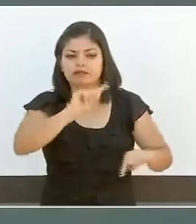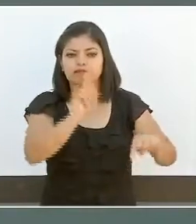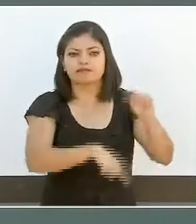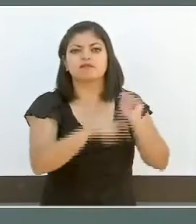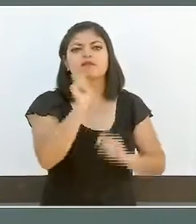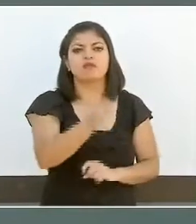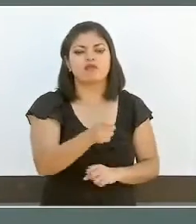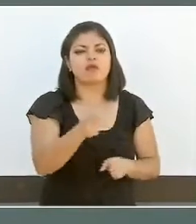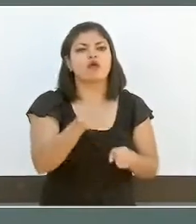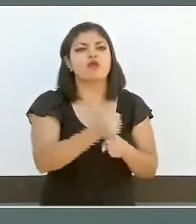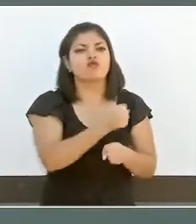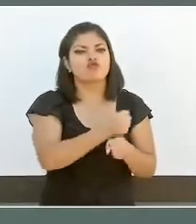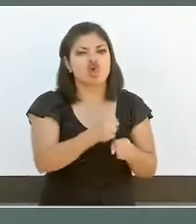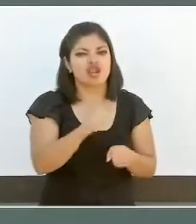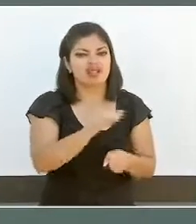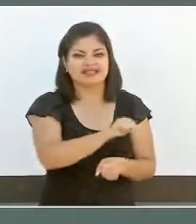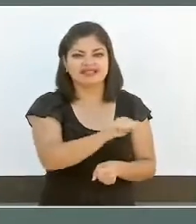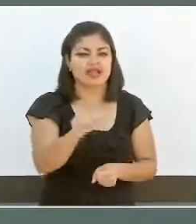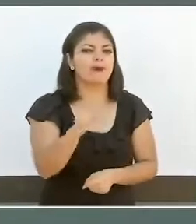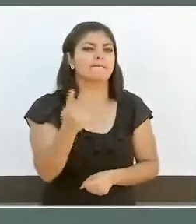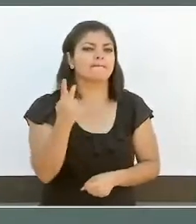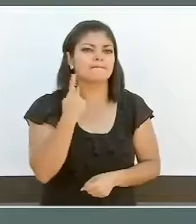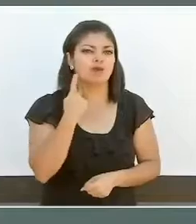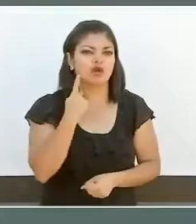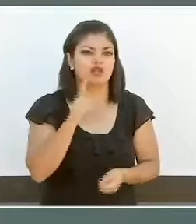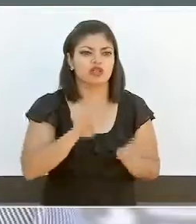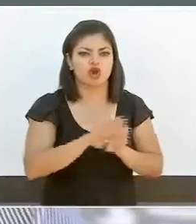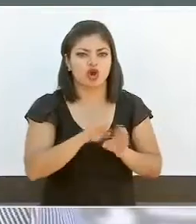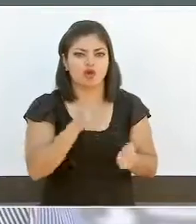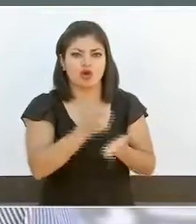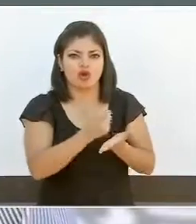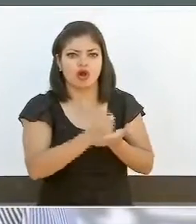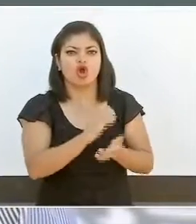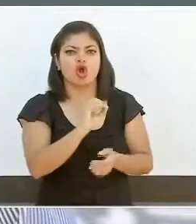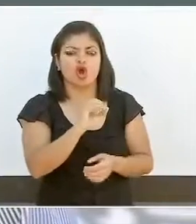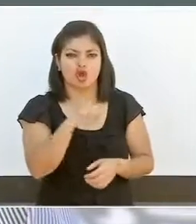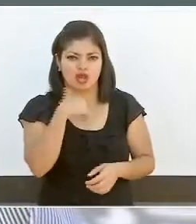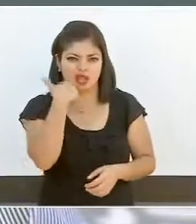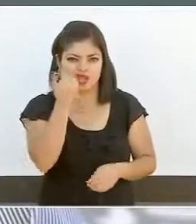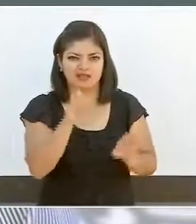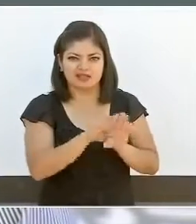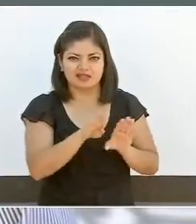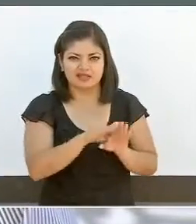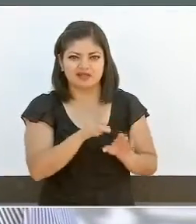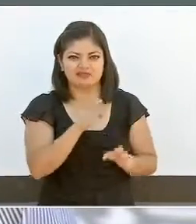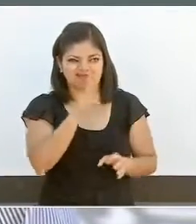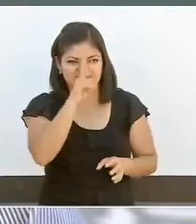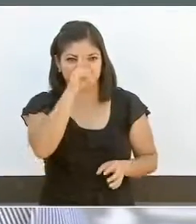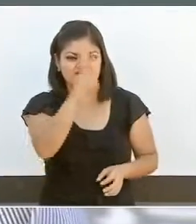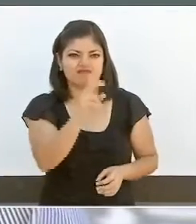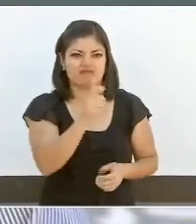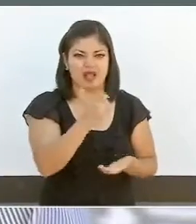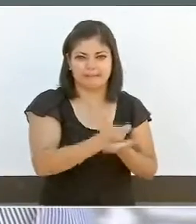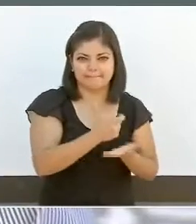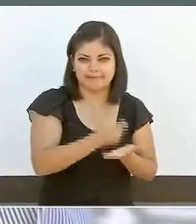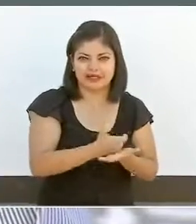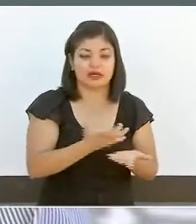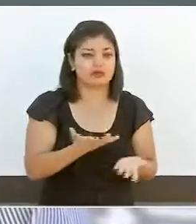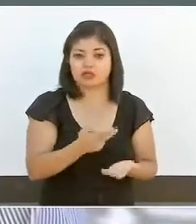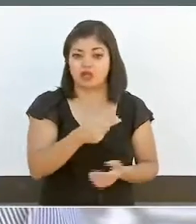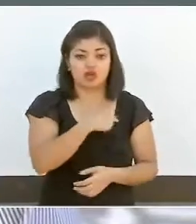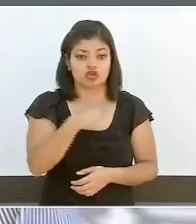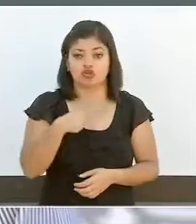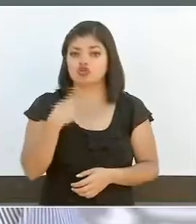política mediante la revisión diaria de los casos. Sin distinguos de ninguna índole política, en